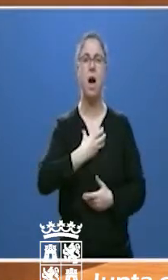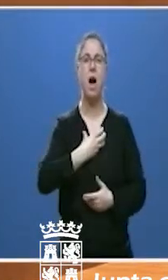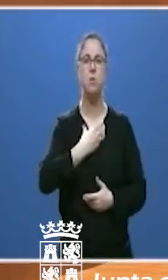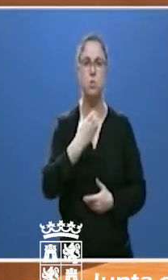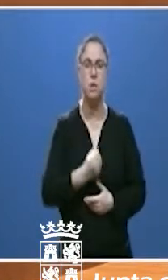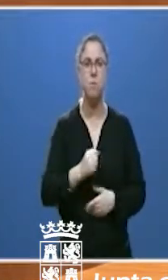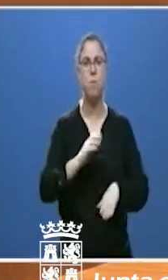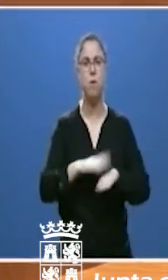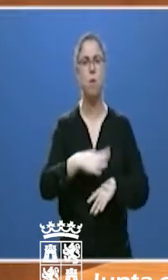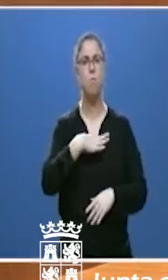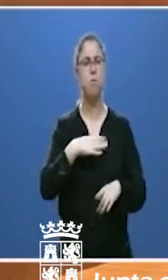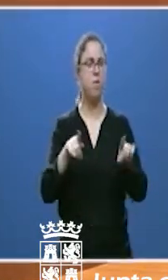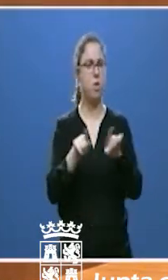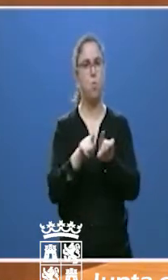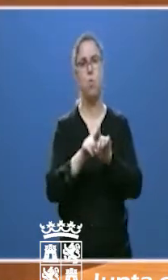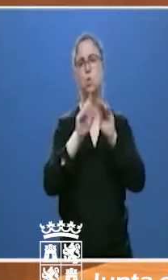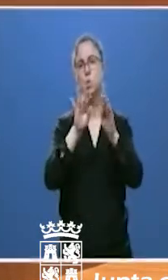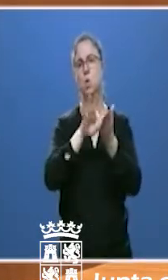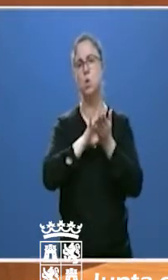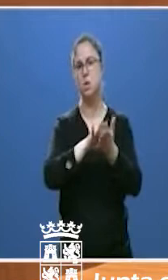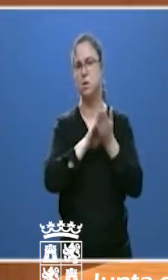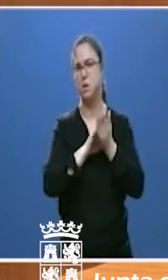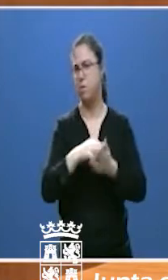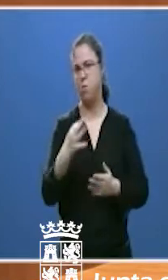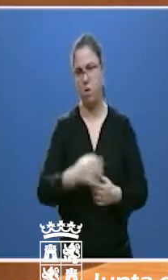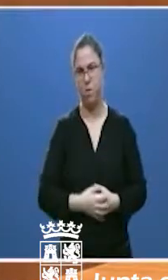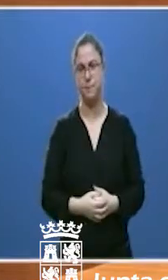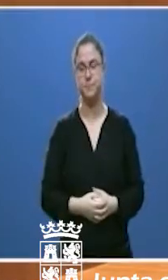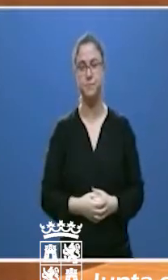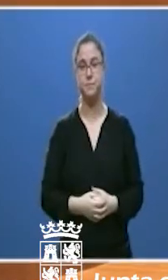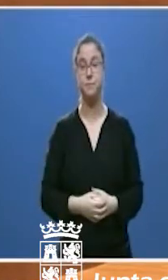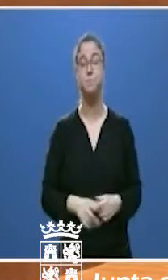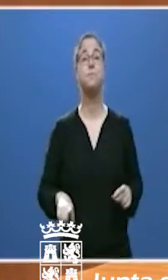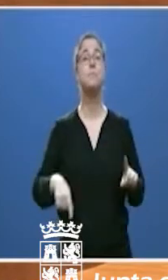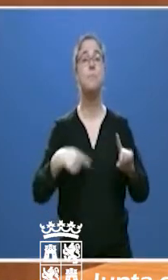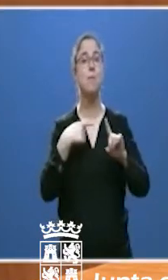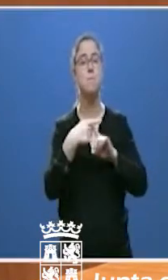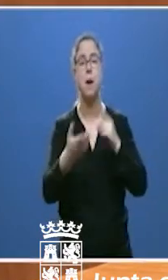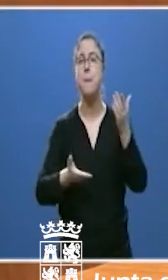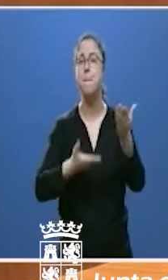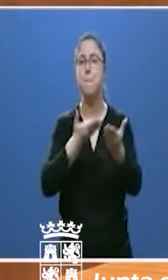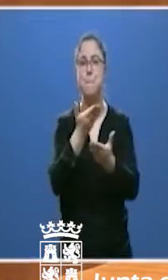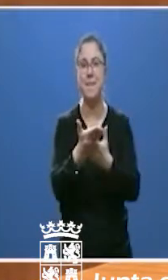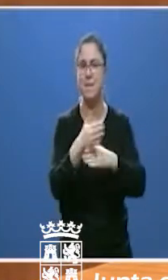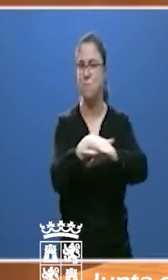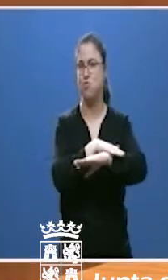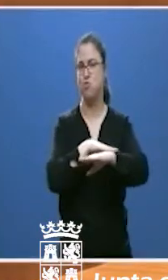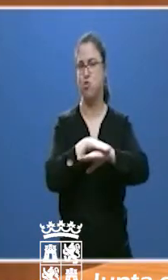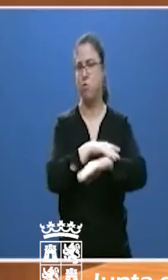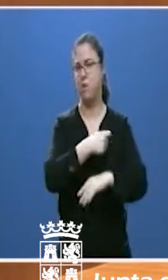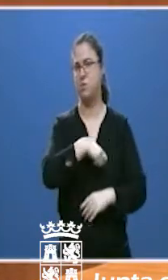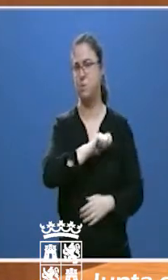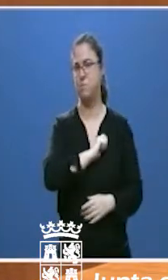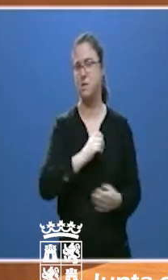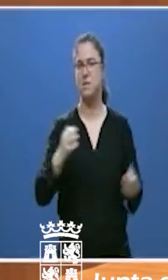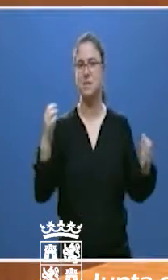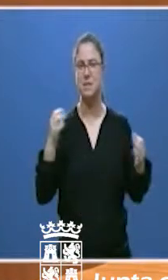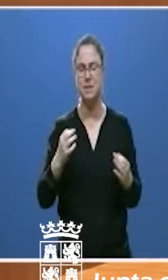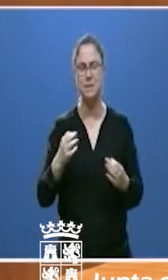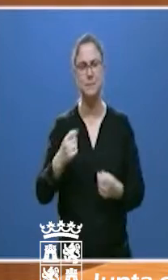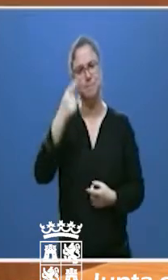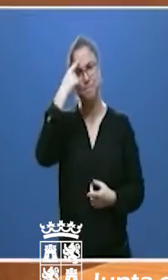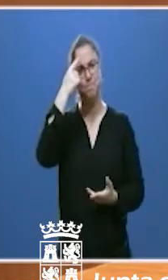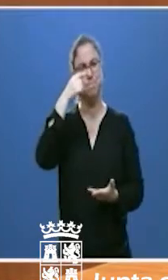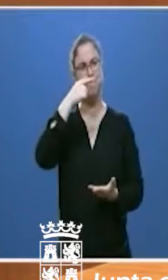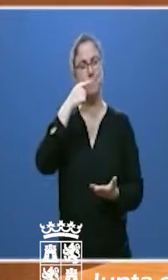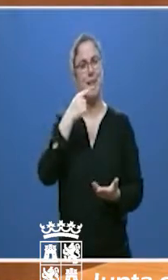prestar sus imprescindibles servicios de proximidad. Y debemos pedir al Gobierno Gobierno de España que tenga en cuenta más